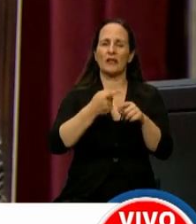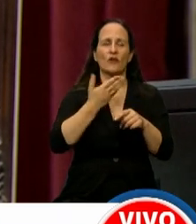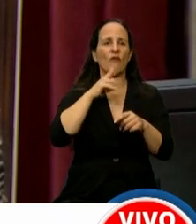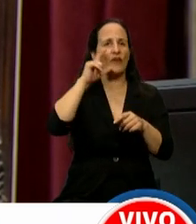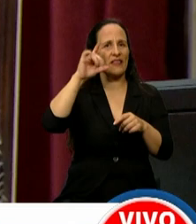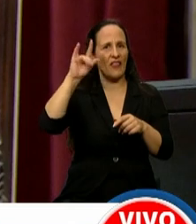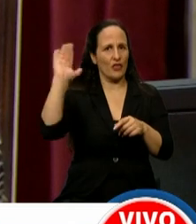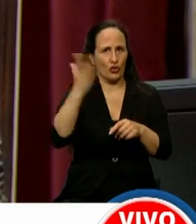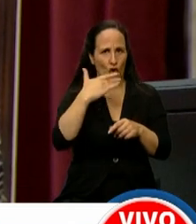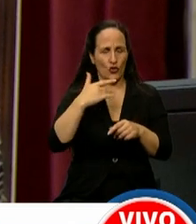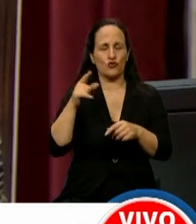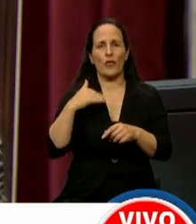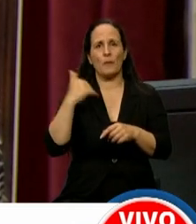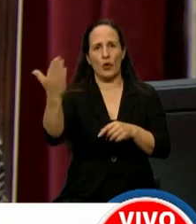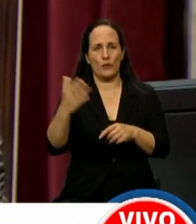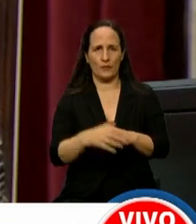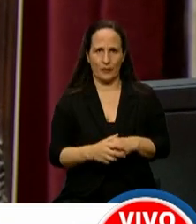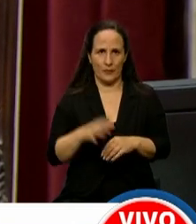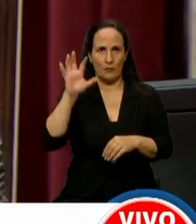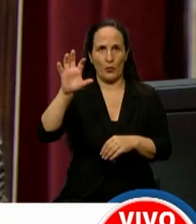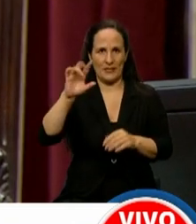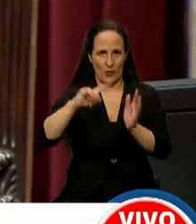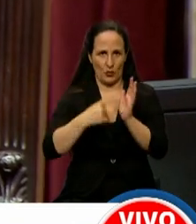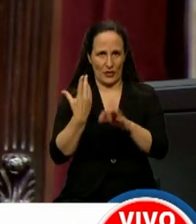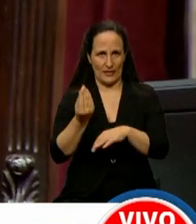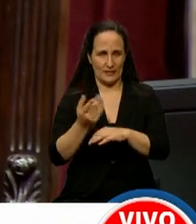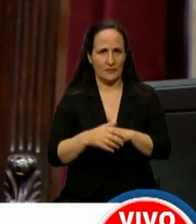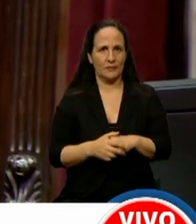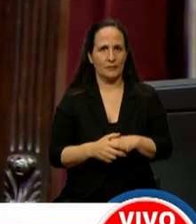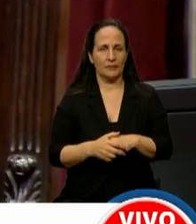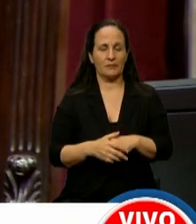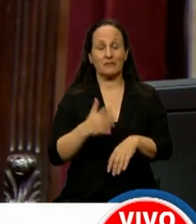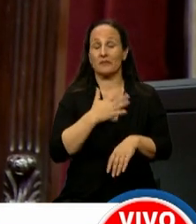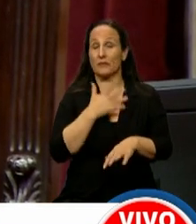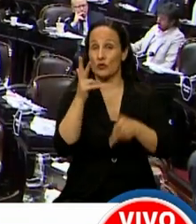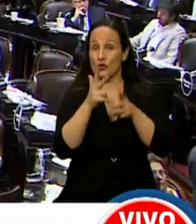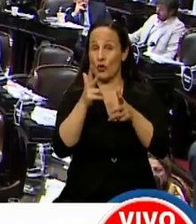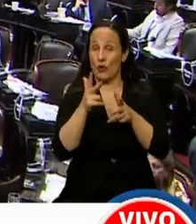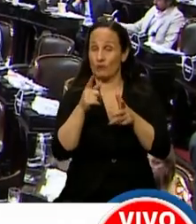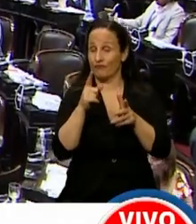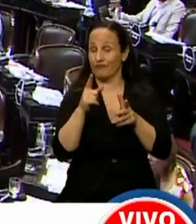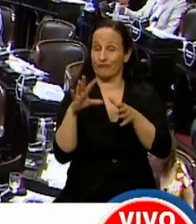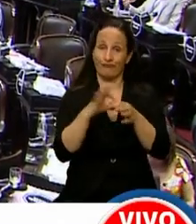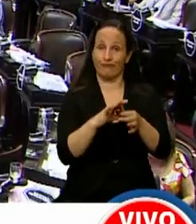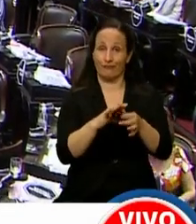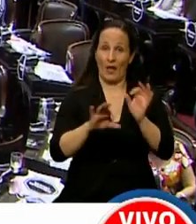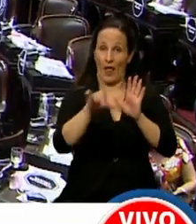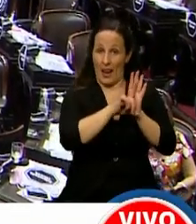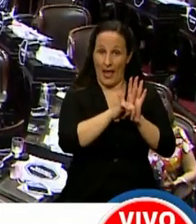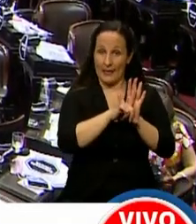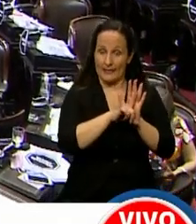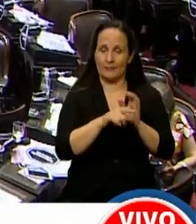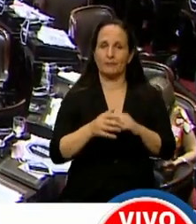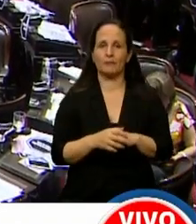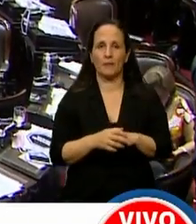Gracias, señor Presidente. Voy a hacer dos referencias muy concretas a esta ley. La primera, la